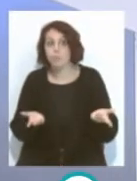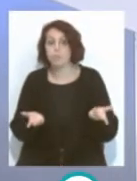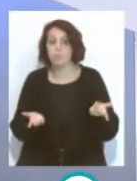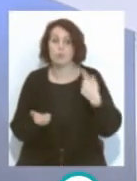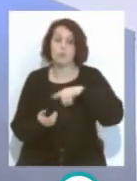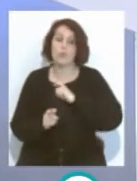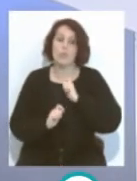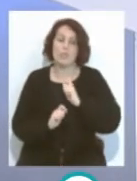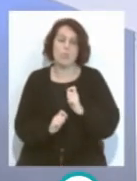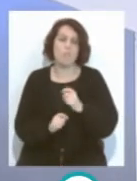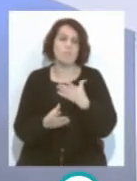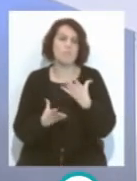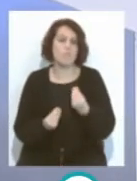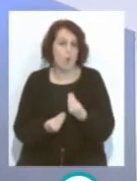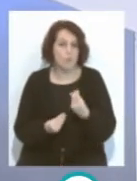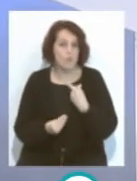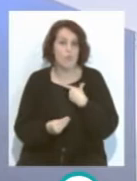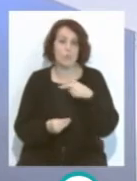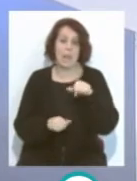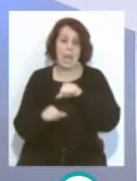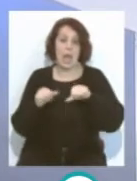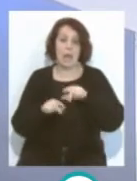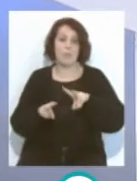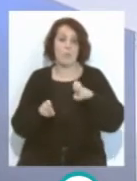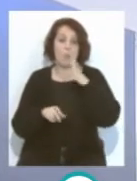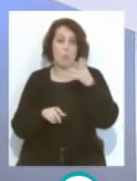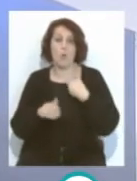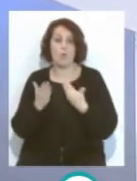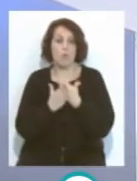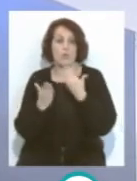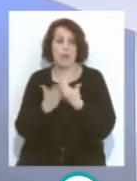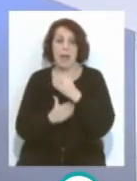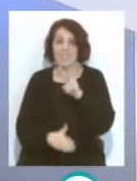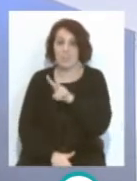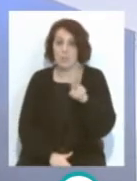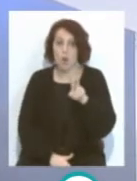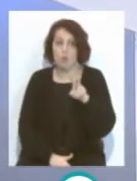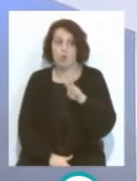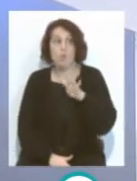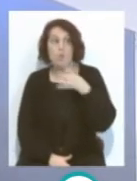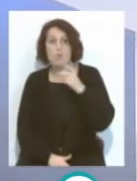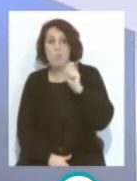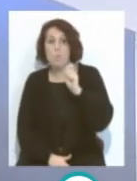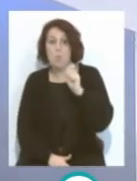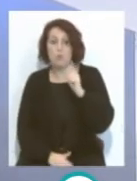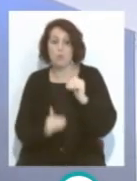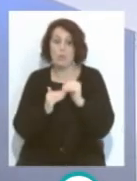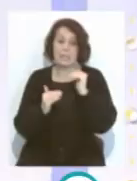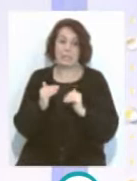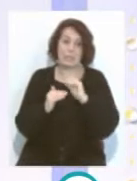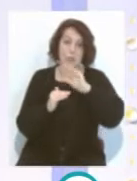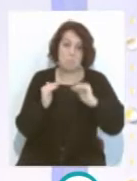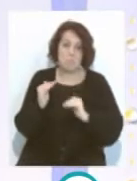daríamos mucho a principio de liga por estar en la jornada 22 a 4 puntos por encima del descenso.